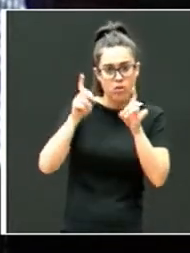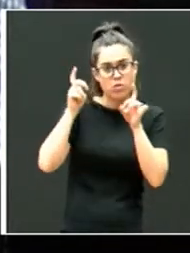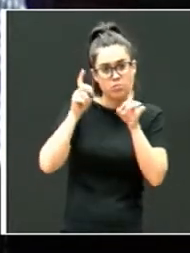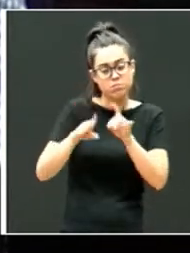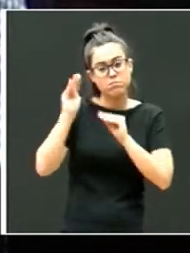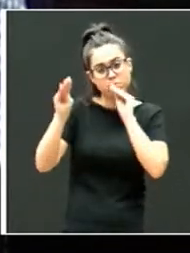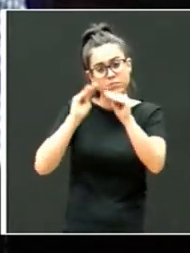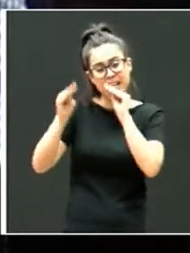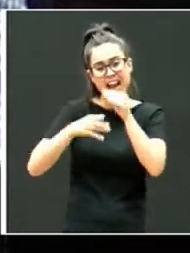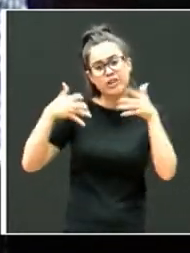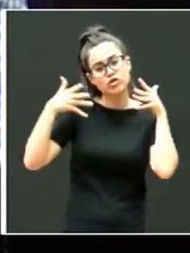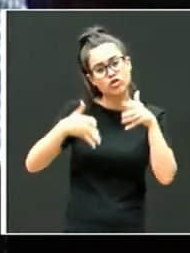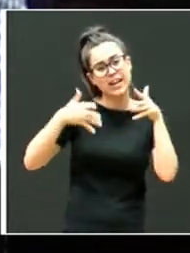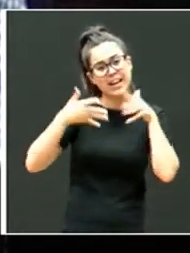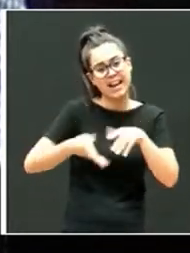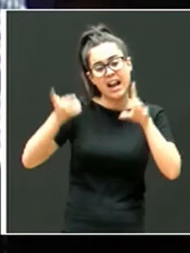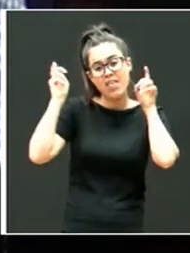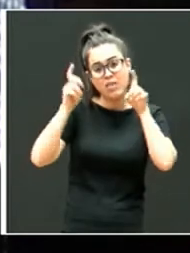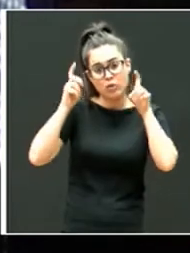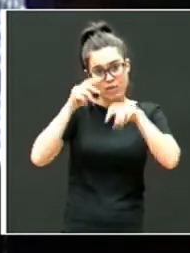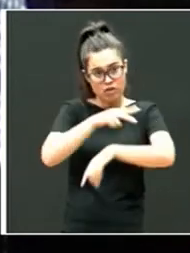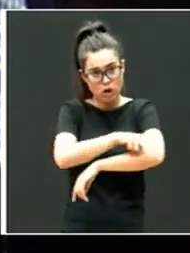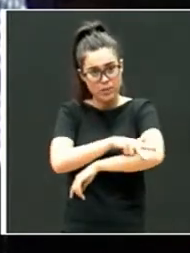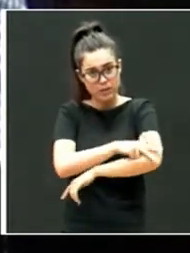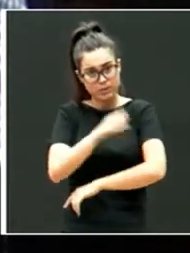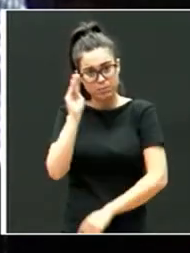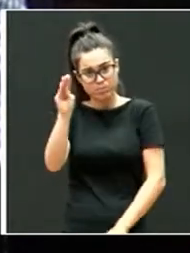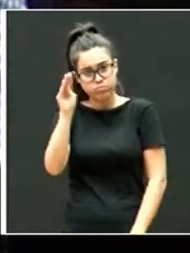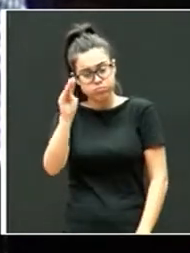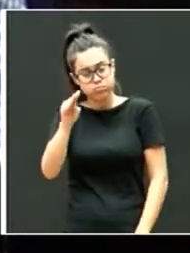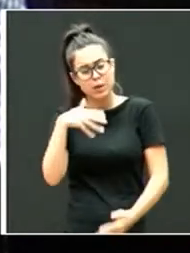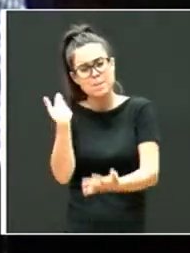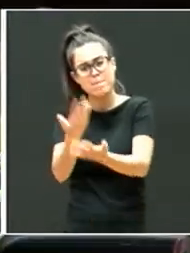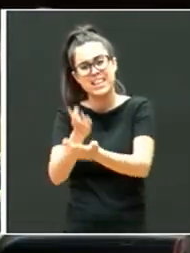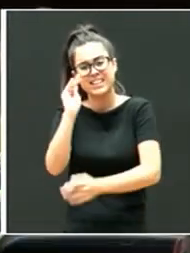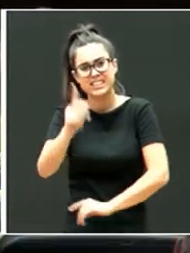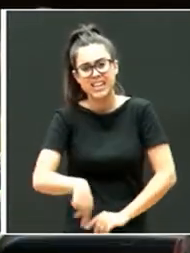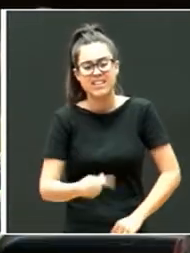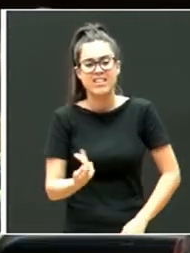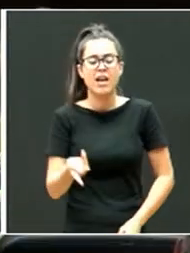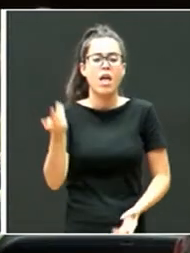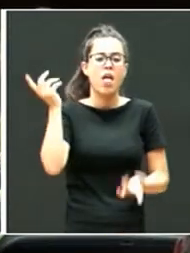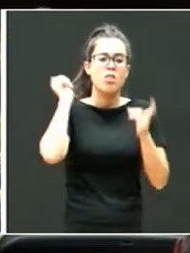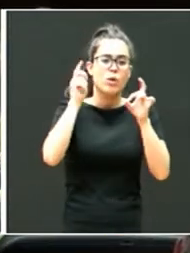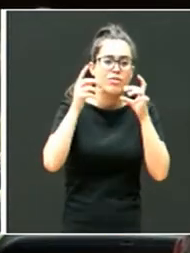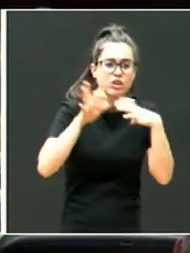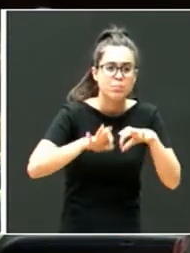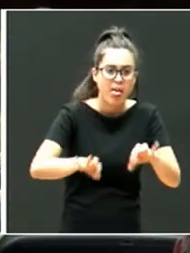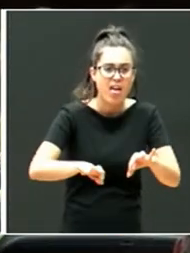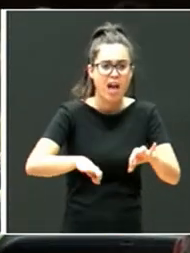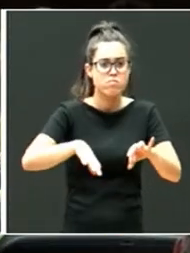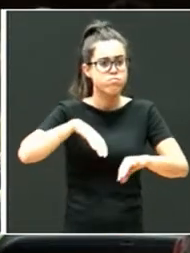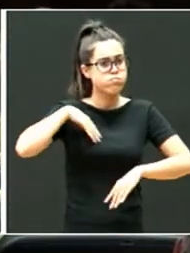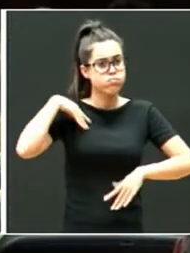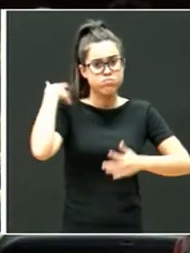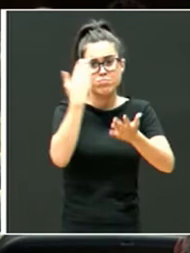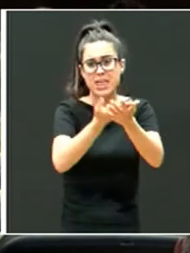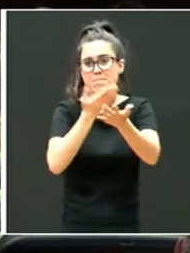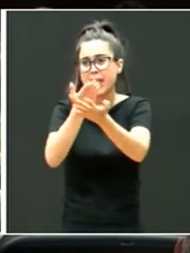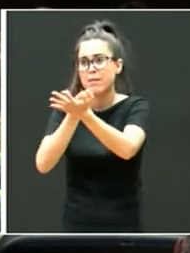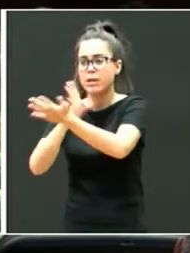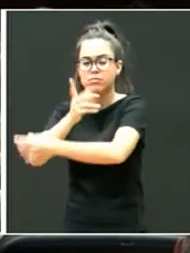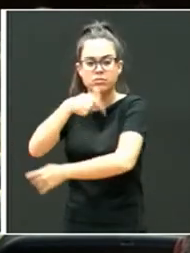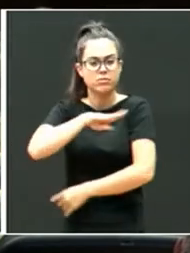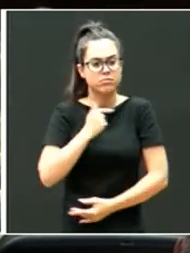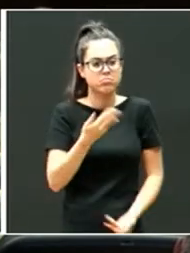a la consejera de Educación, desde ese momento del Gobierno Vasco, a Educación Especial, pedimos que queríamos trabajar